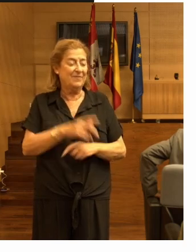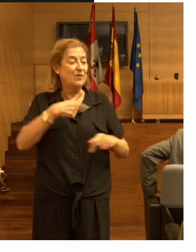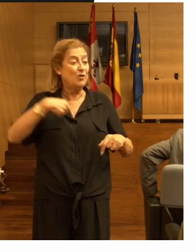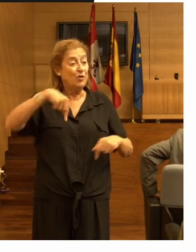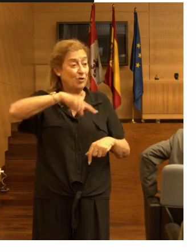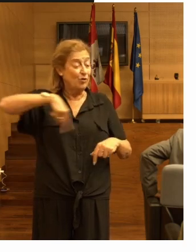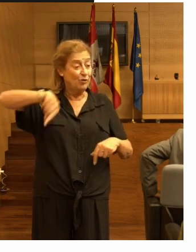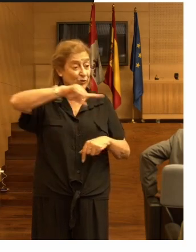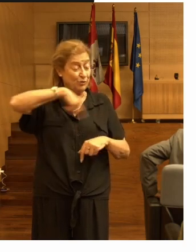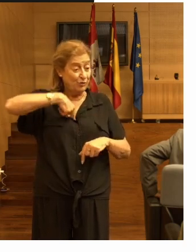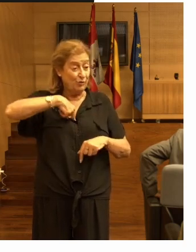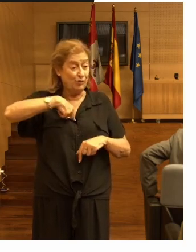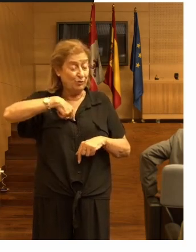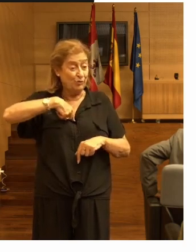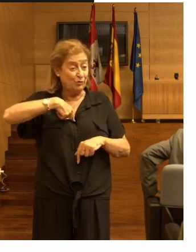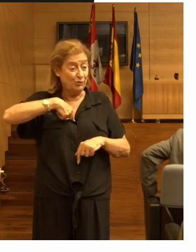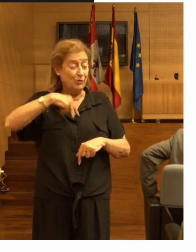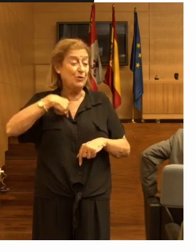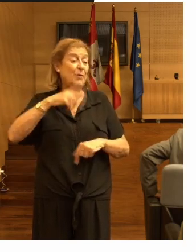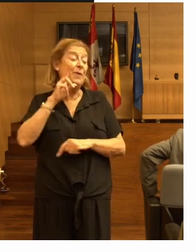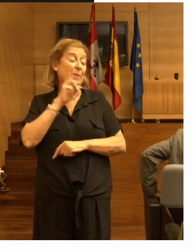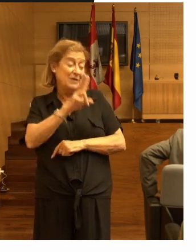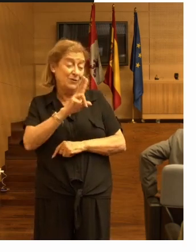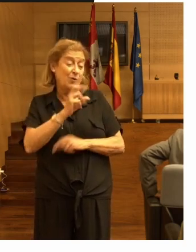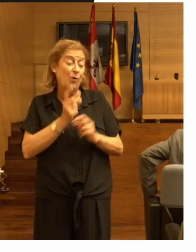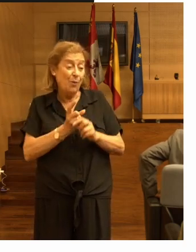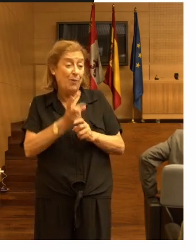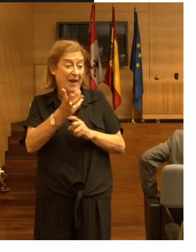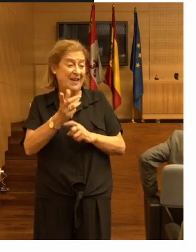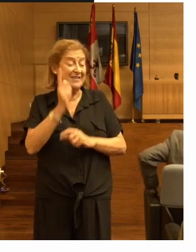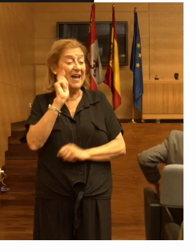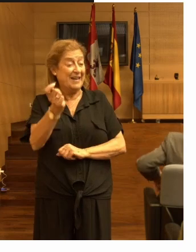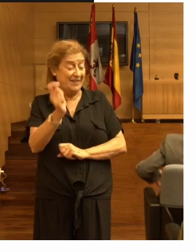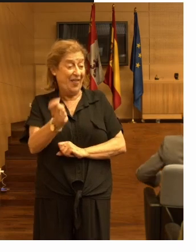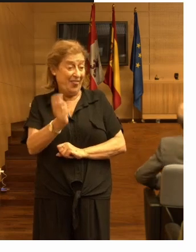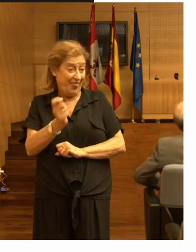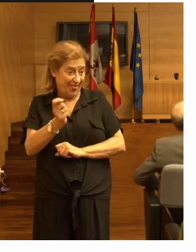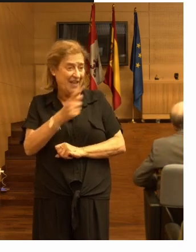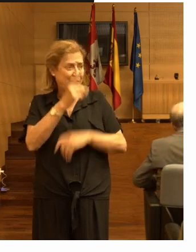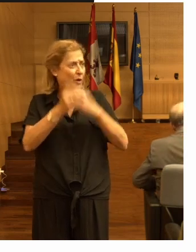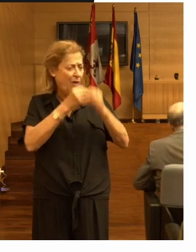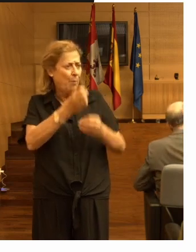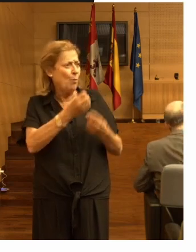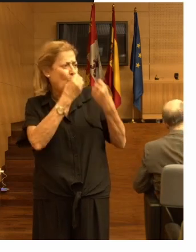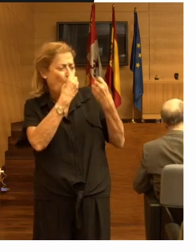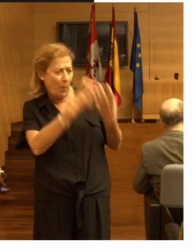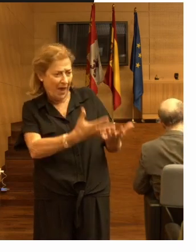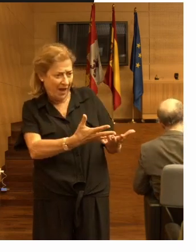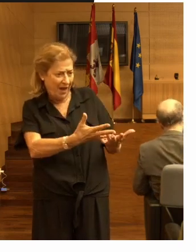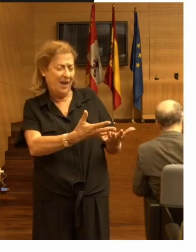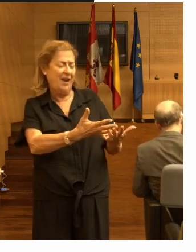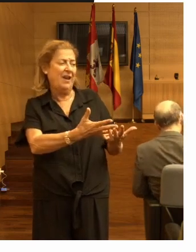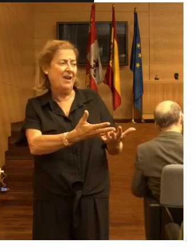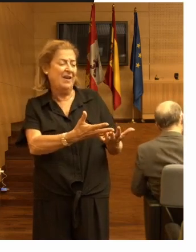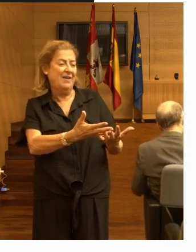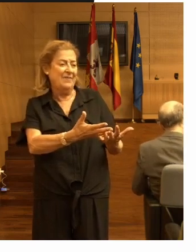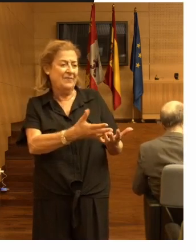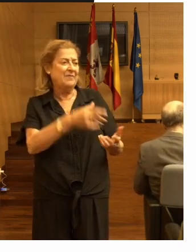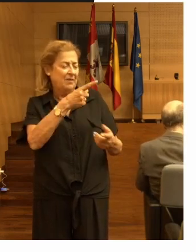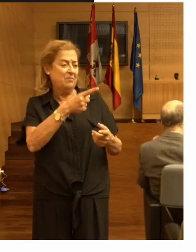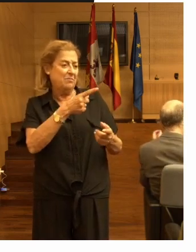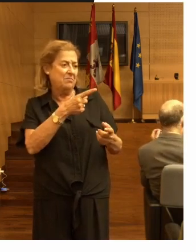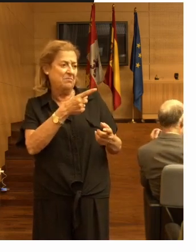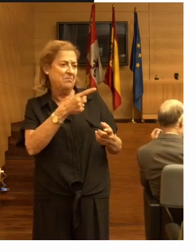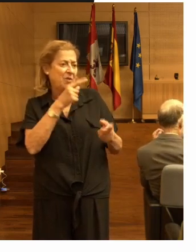hemos visto varias residencias que lo hacían muy bien que han